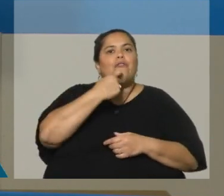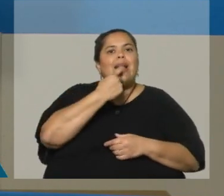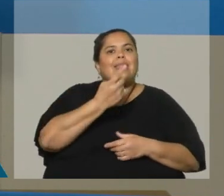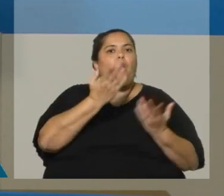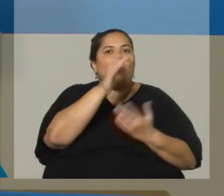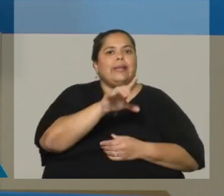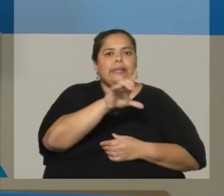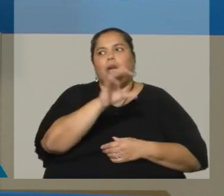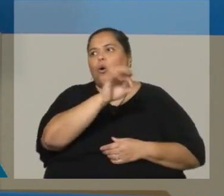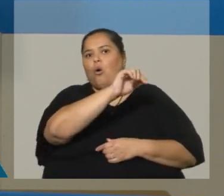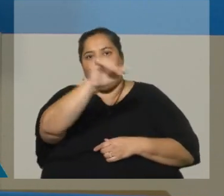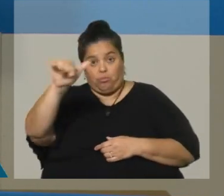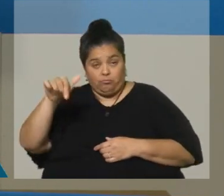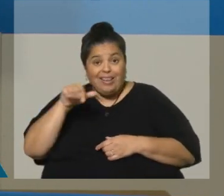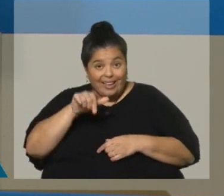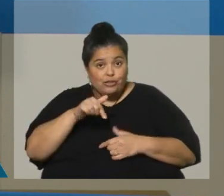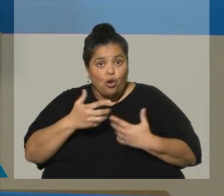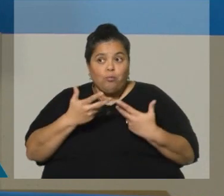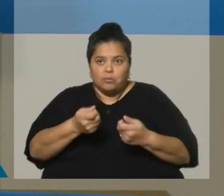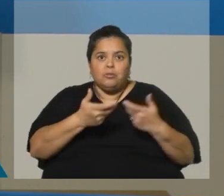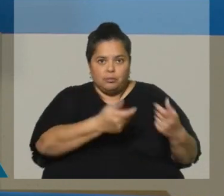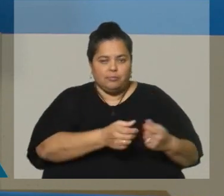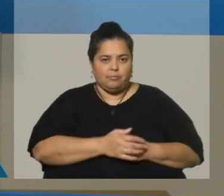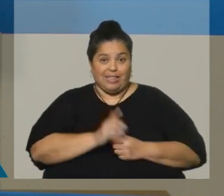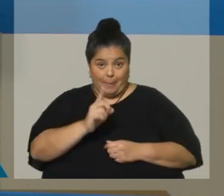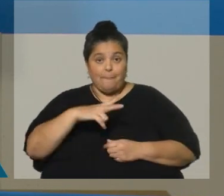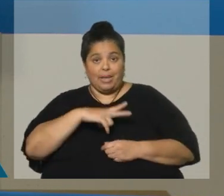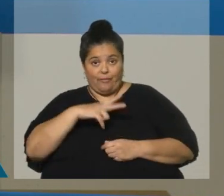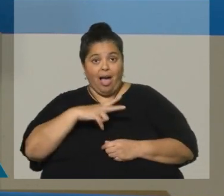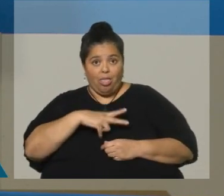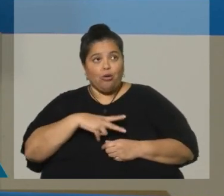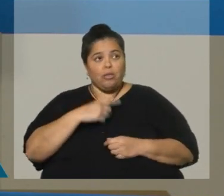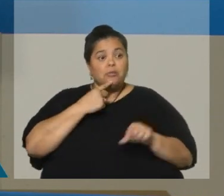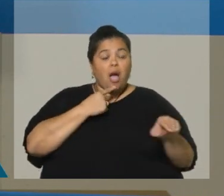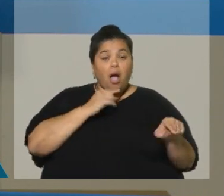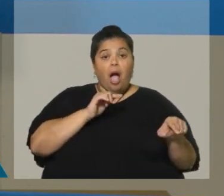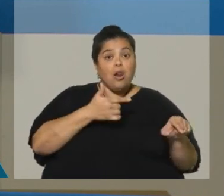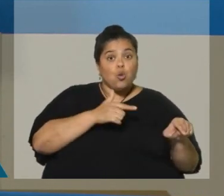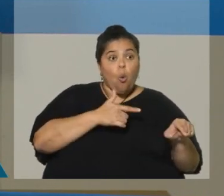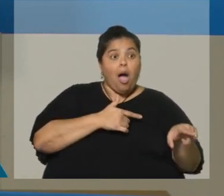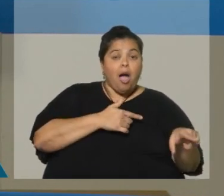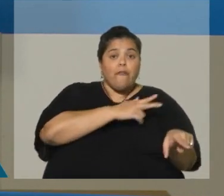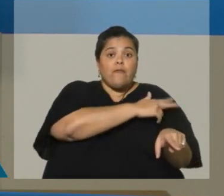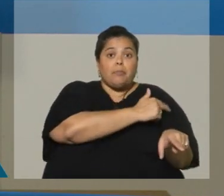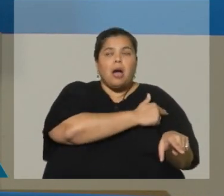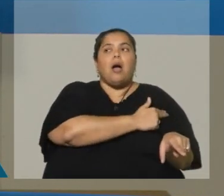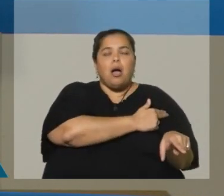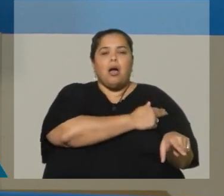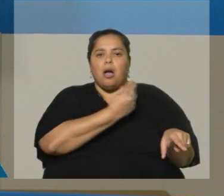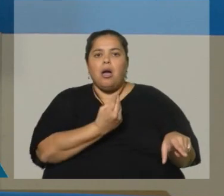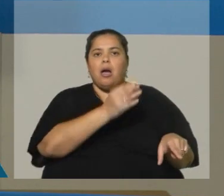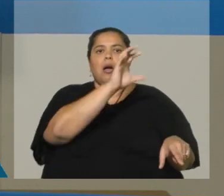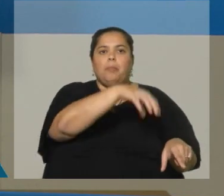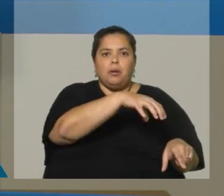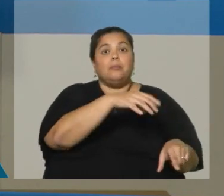de los ciudadanos, desde el sector privado son tomados en base a esta información. Seguramente tendremos un portal, un geoportal, donde podremos